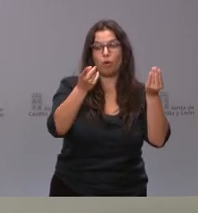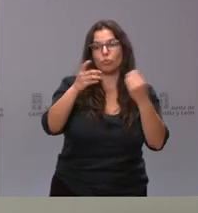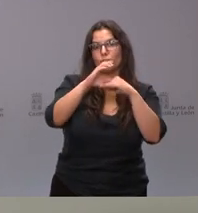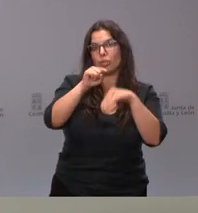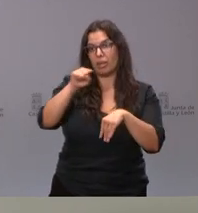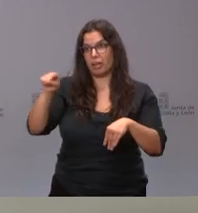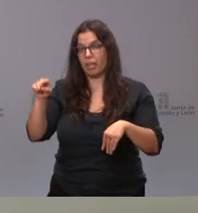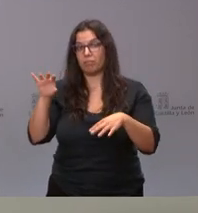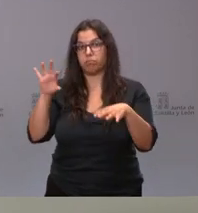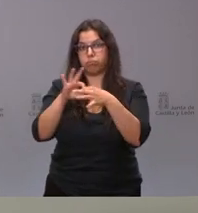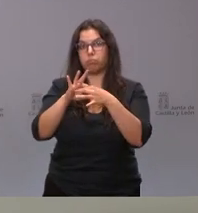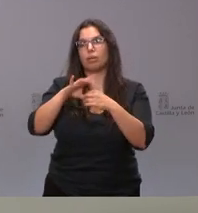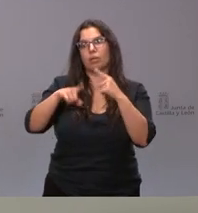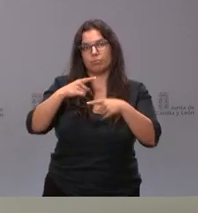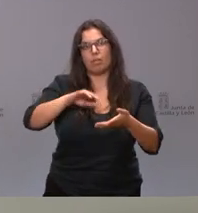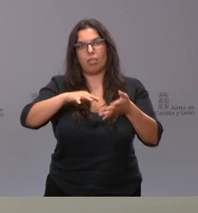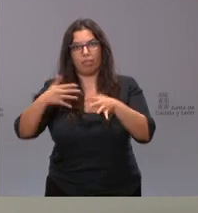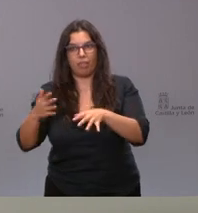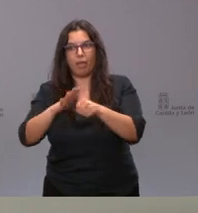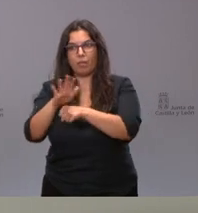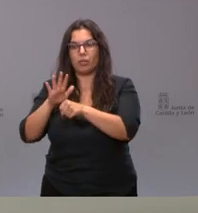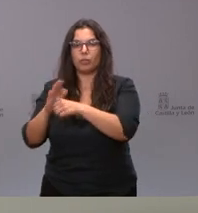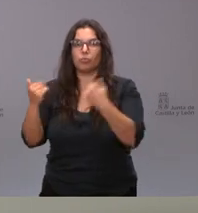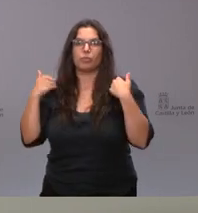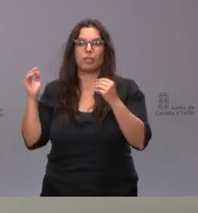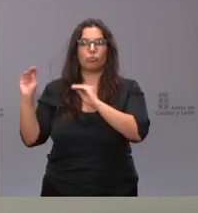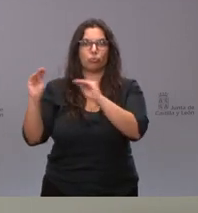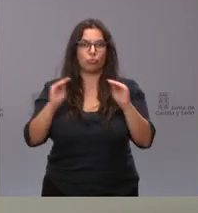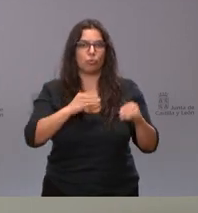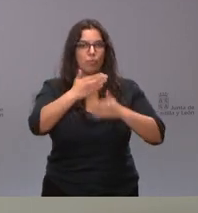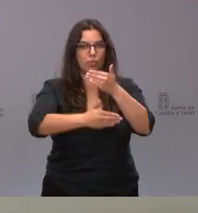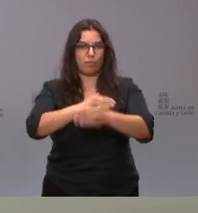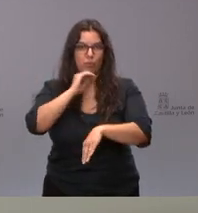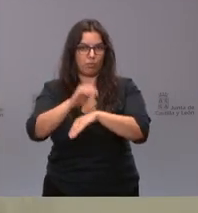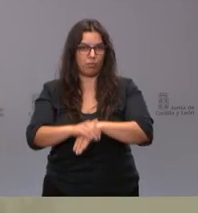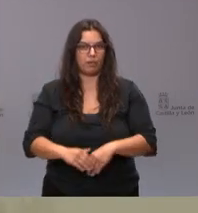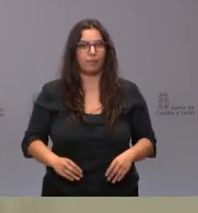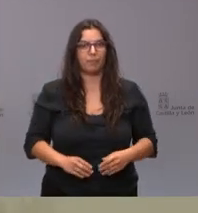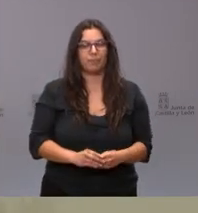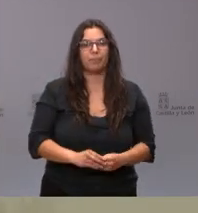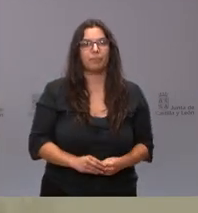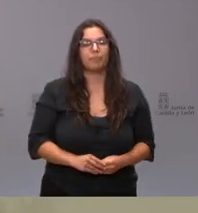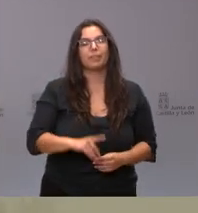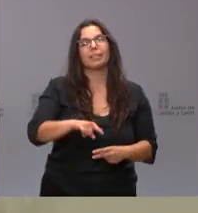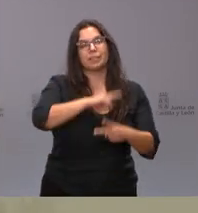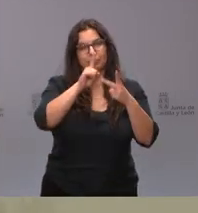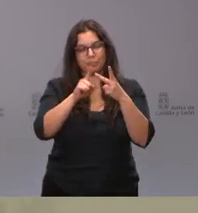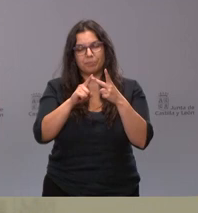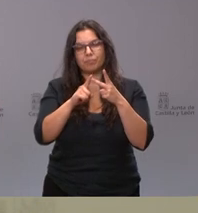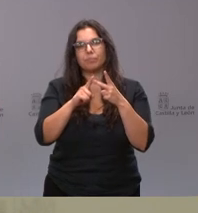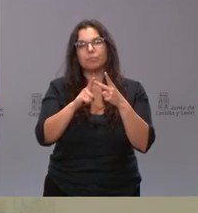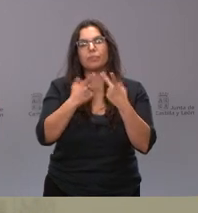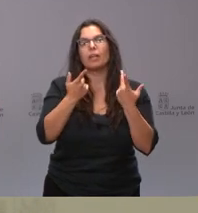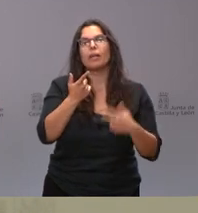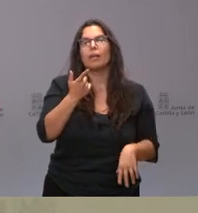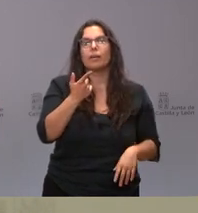correspondientes las irán aplicando en el ámbito de sus respectivas competencias y con los procedimientos establecidos. La siguiente sería, ¿por qué un